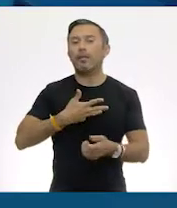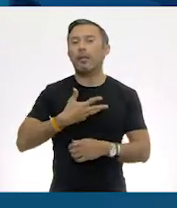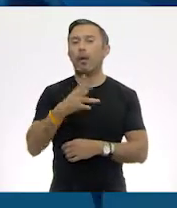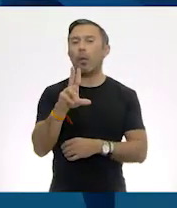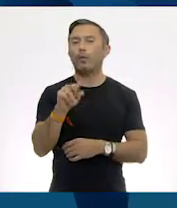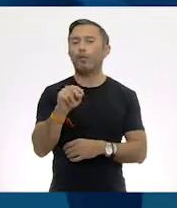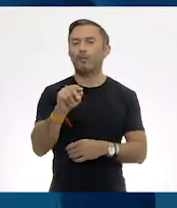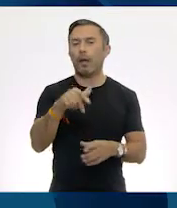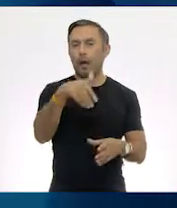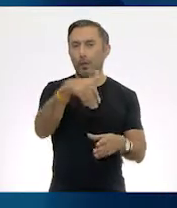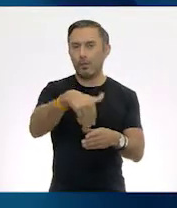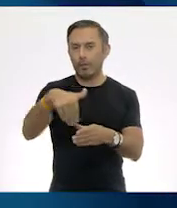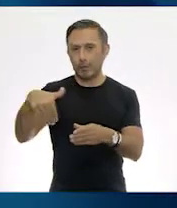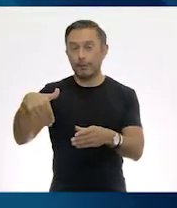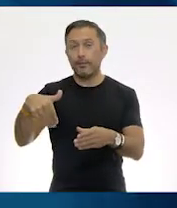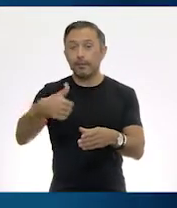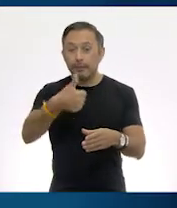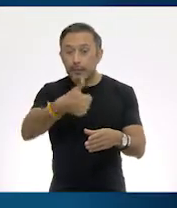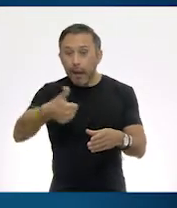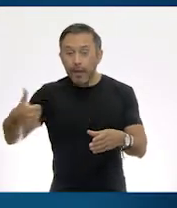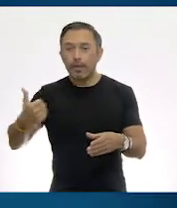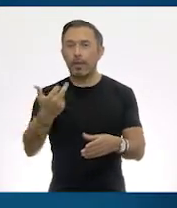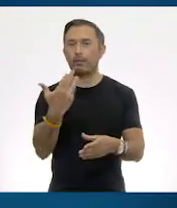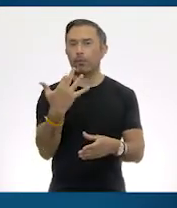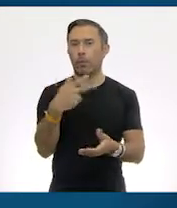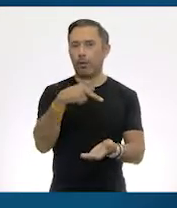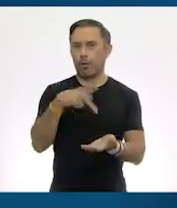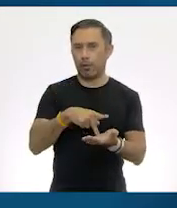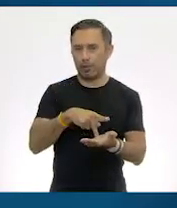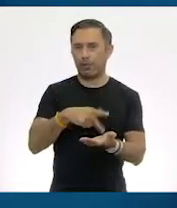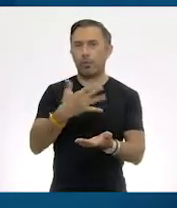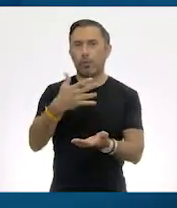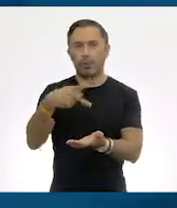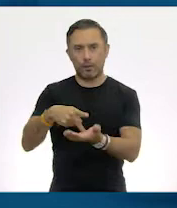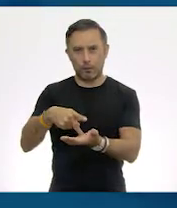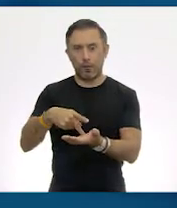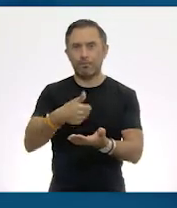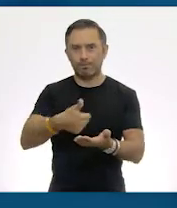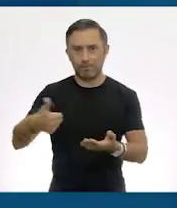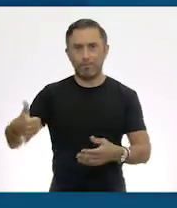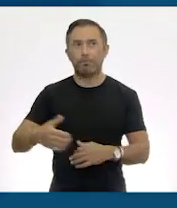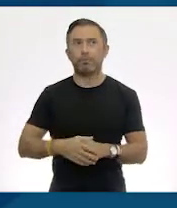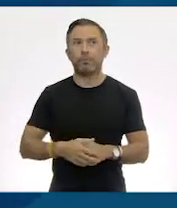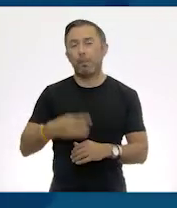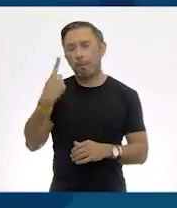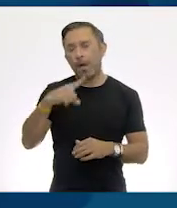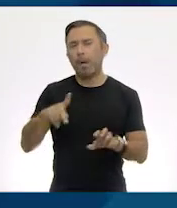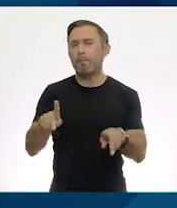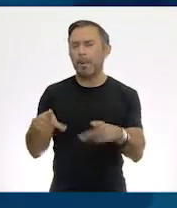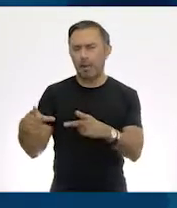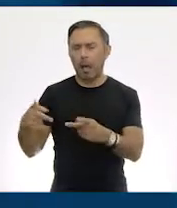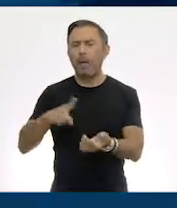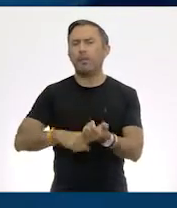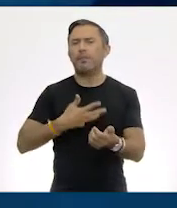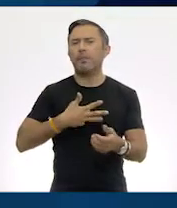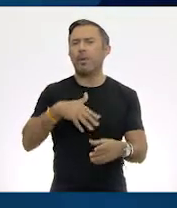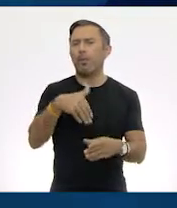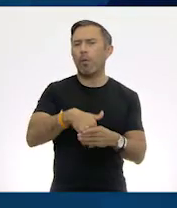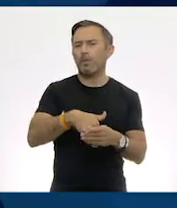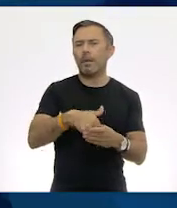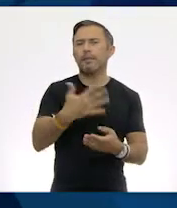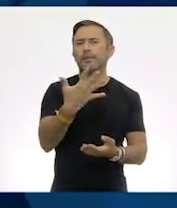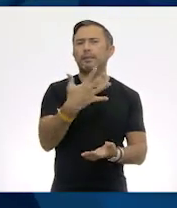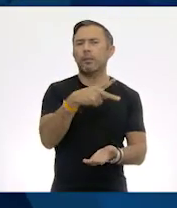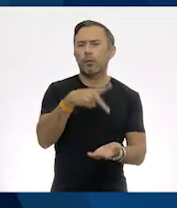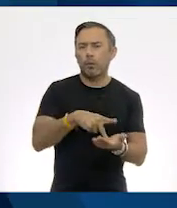50 kilogramos cada uno. Y para la venta en menudeo, hace bolsitas de 5 kilogramos, 2